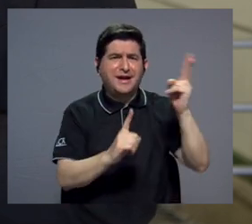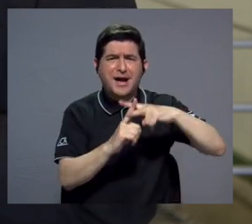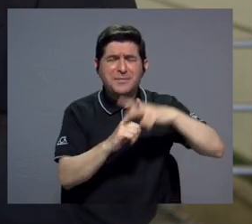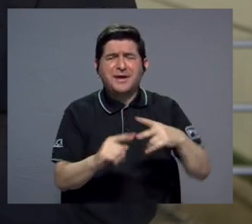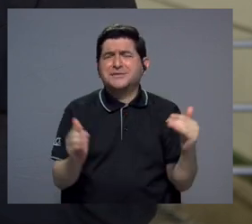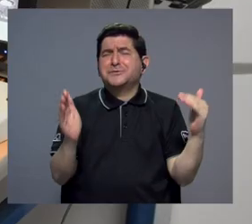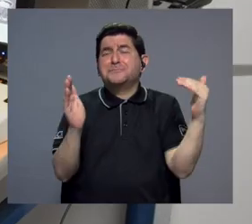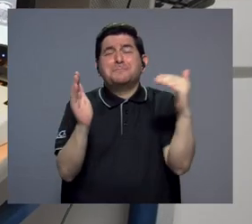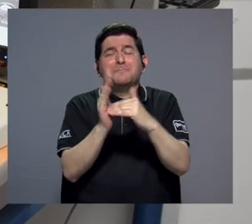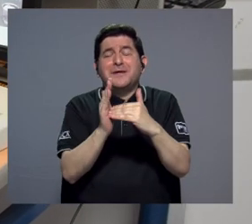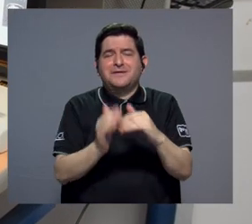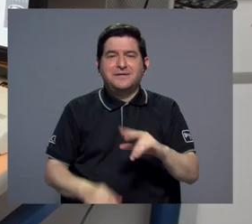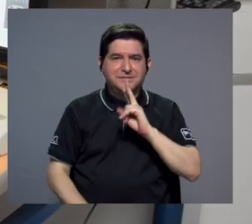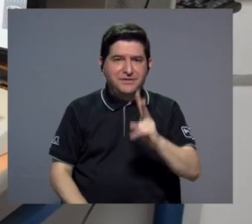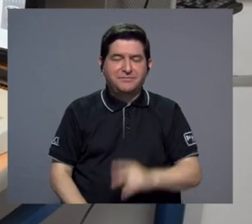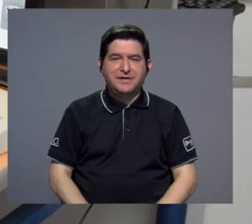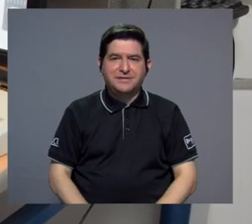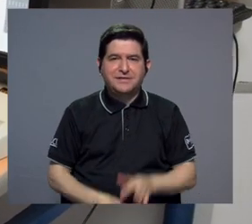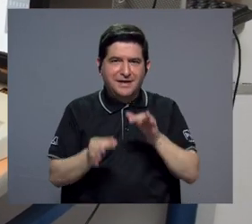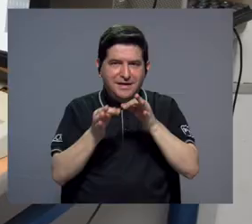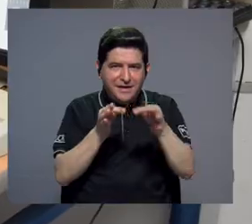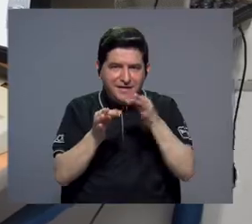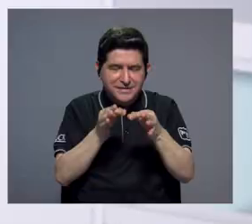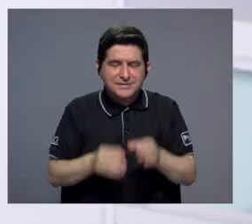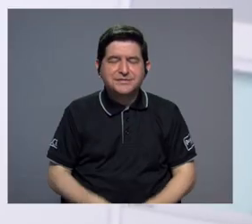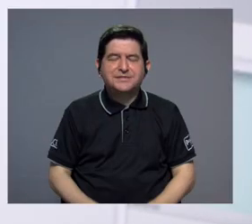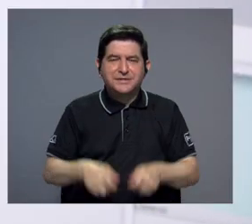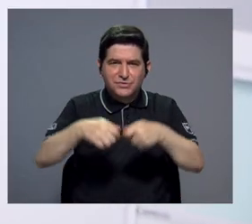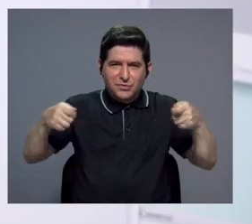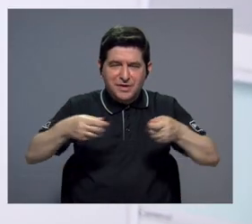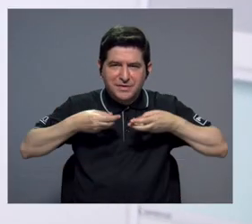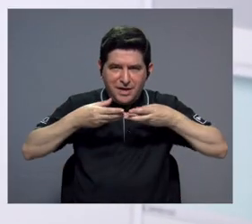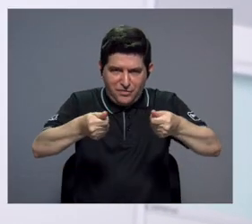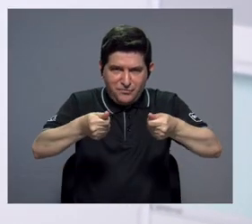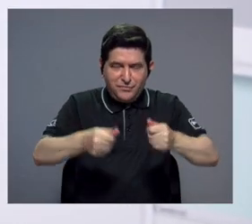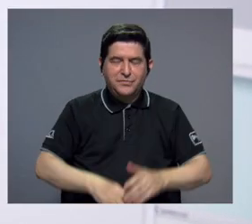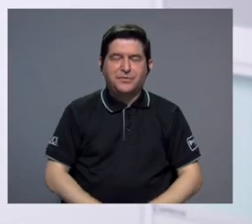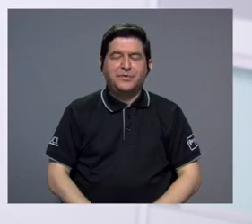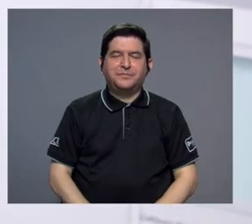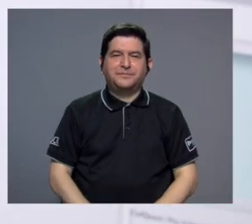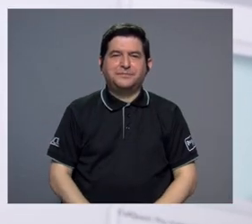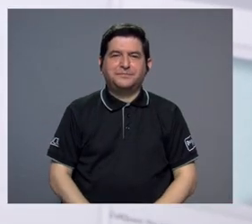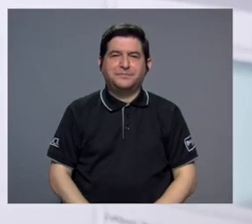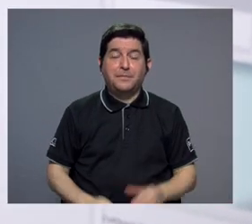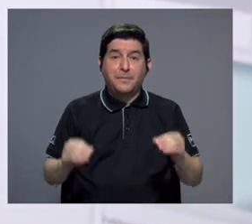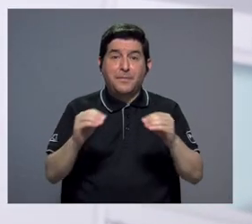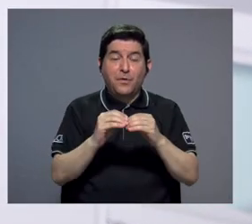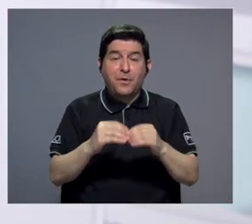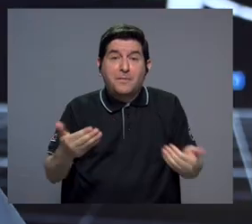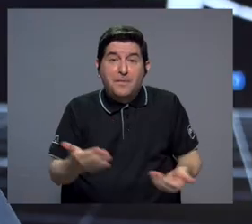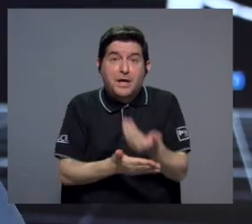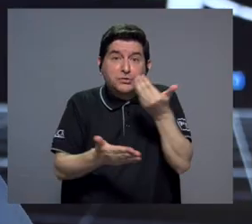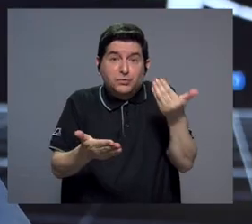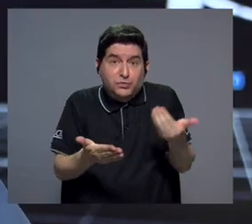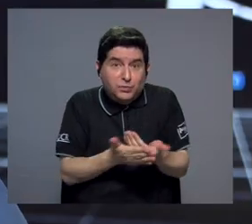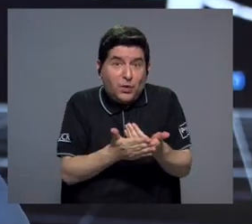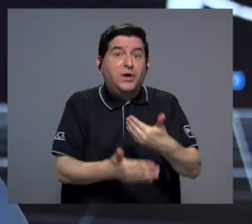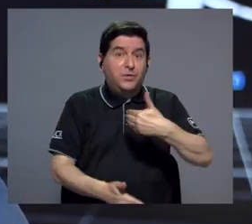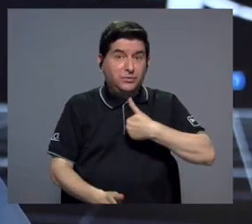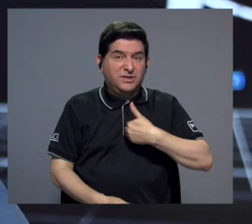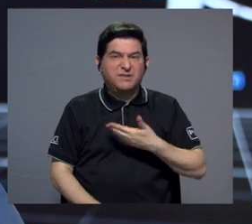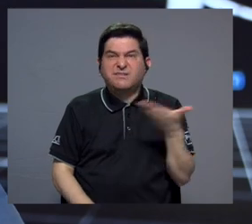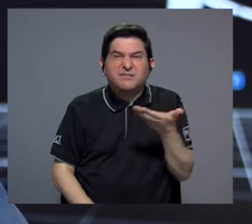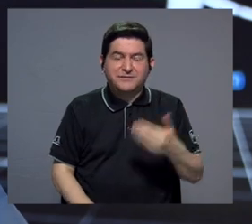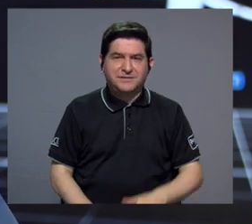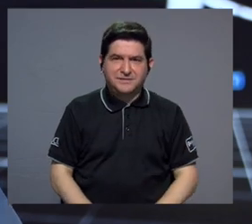Entonces las aplicaciones son miles en realidad lo que hay para la citometría de flujo en la clínica y en la investigación. Lo más disruptivo que tiene esta